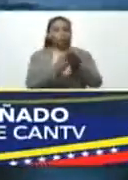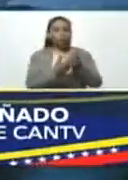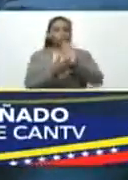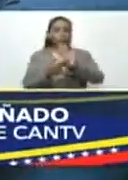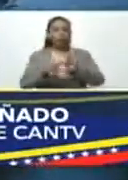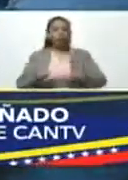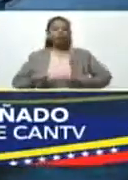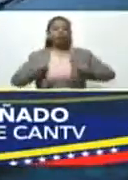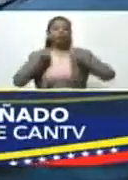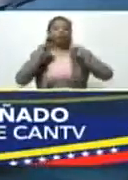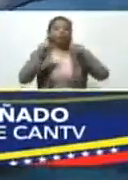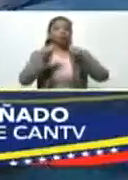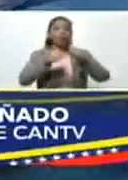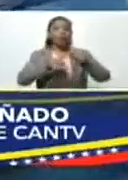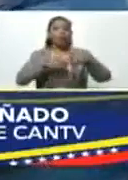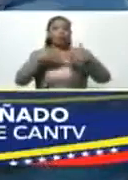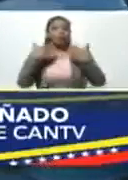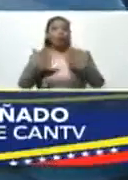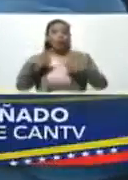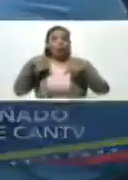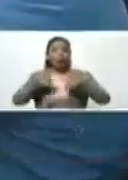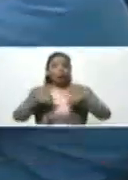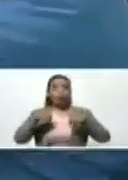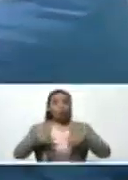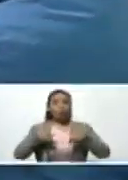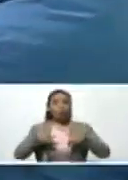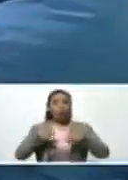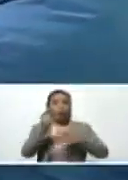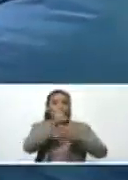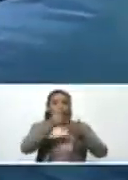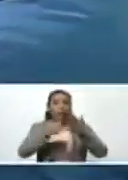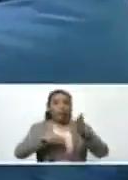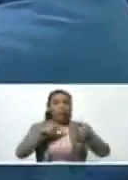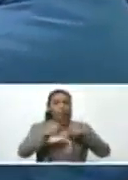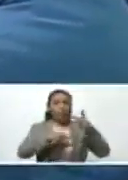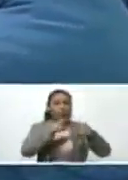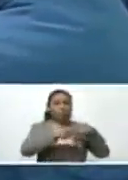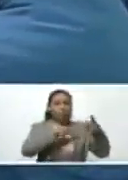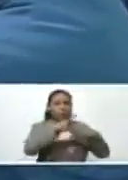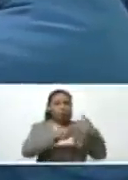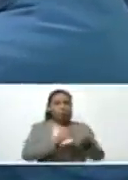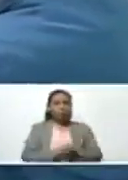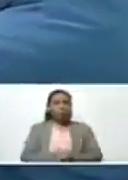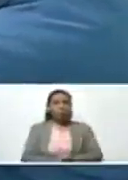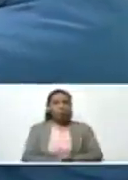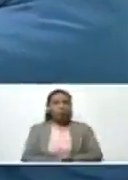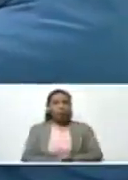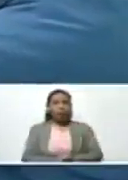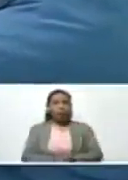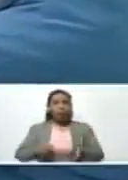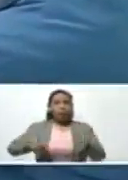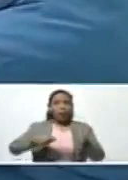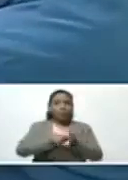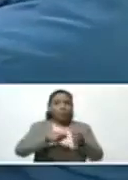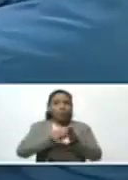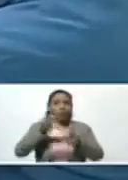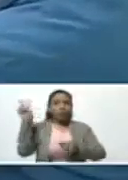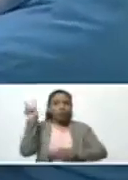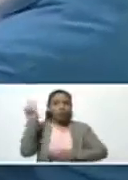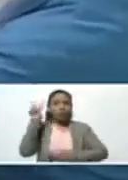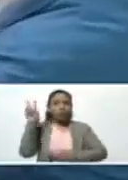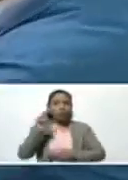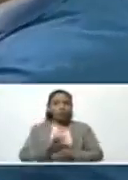arranque de esta línea de producción del modem venezolano,